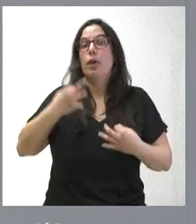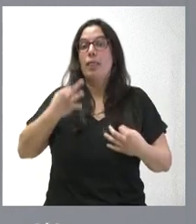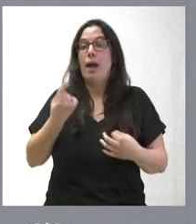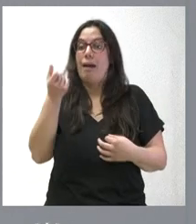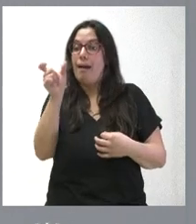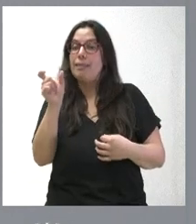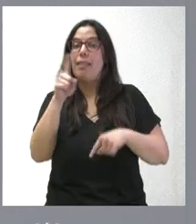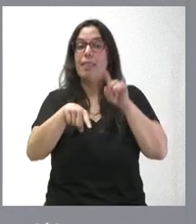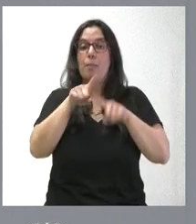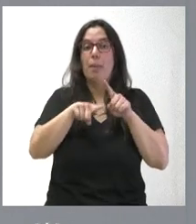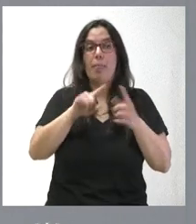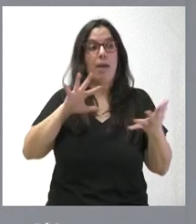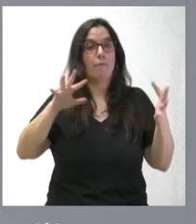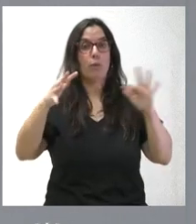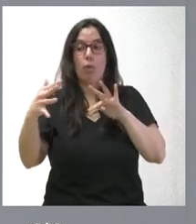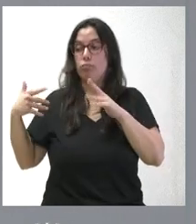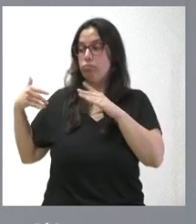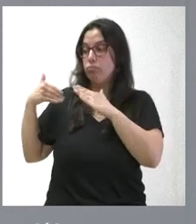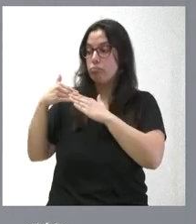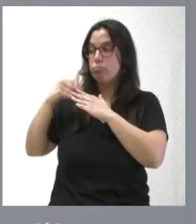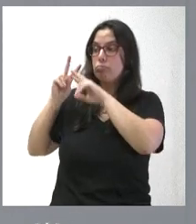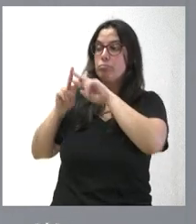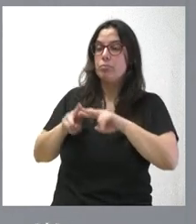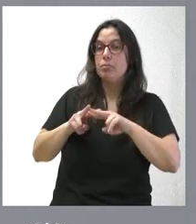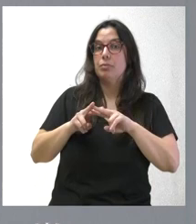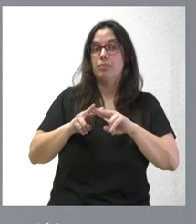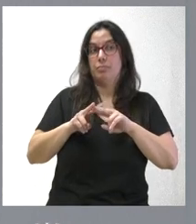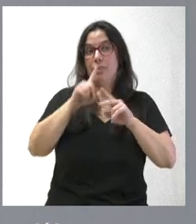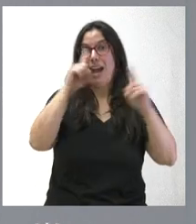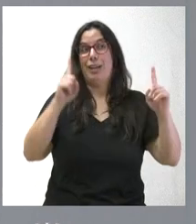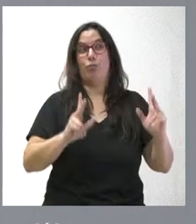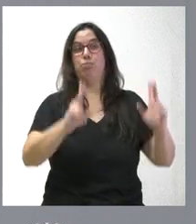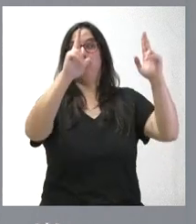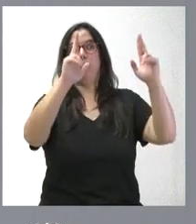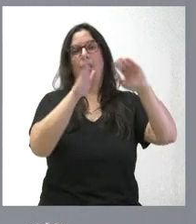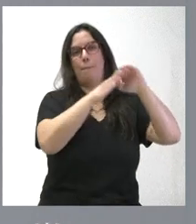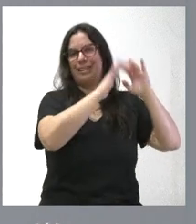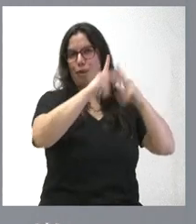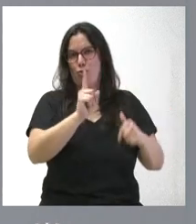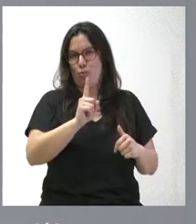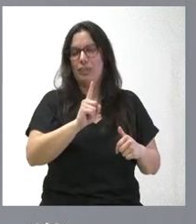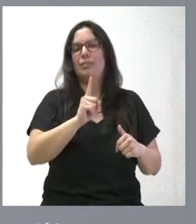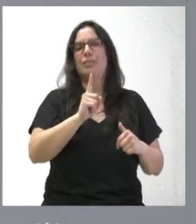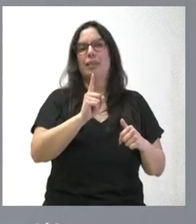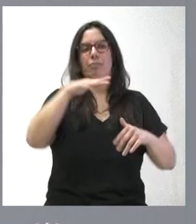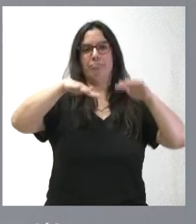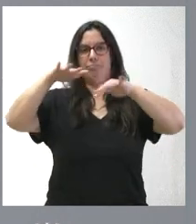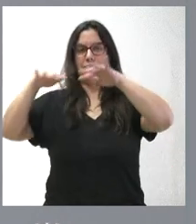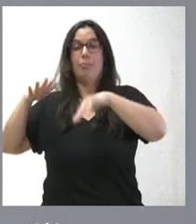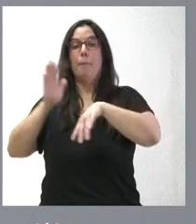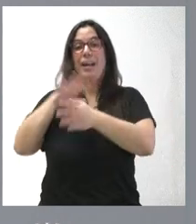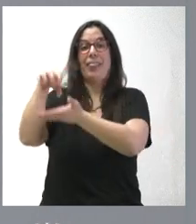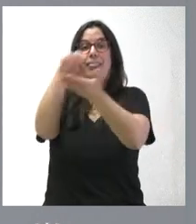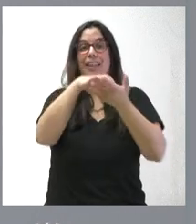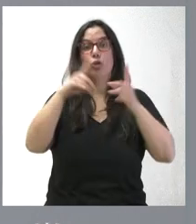en función de la evolución de los últimos años sin tener en cuenta aquel exceso en función de la pandemia y siempre asegurando que ningún centro educativo